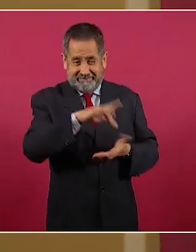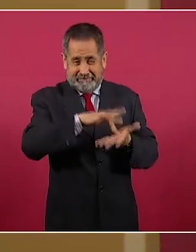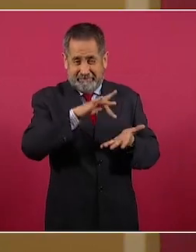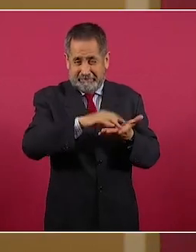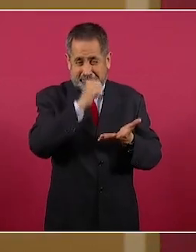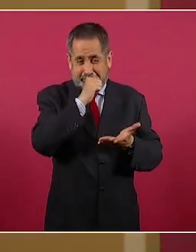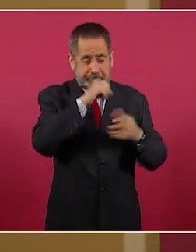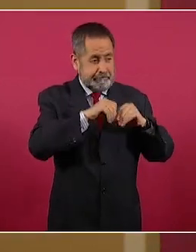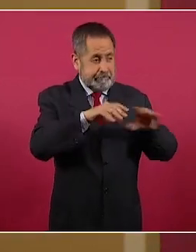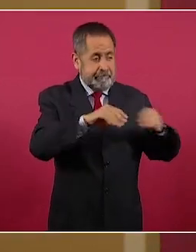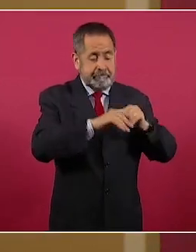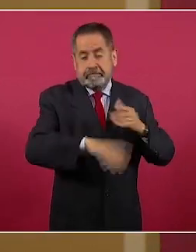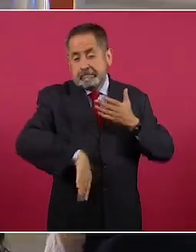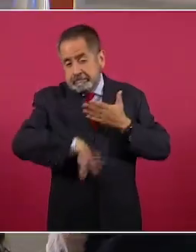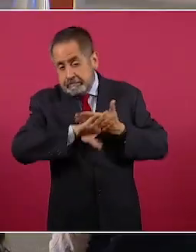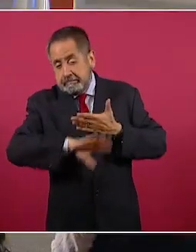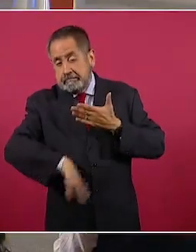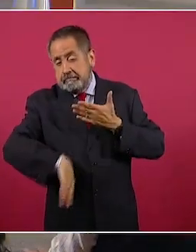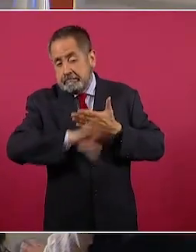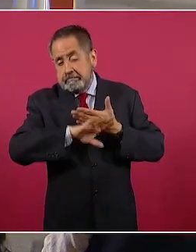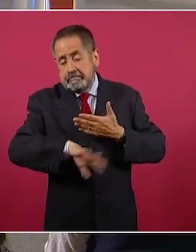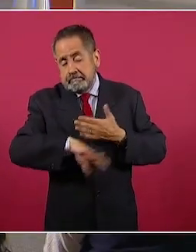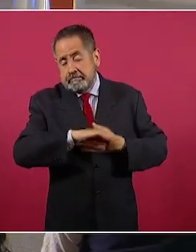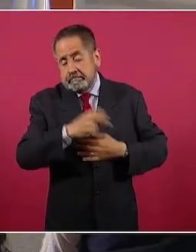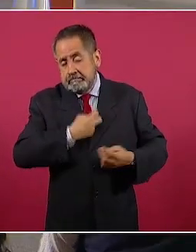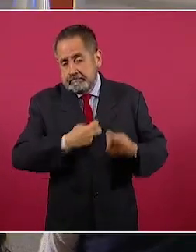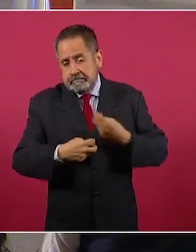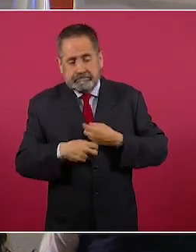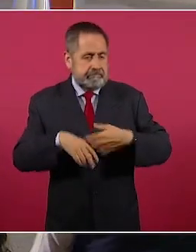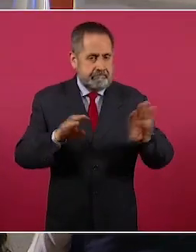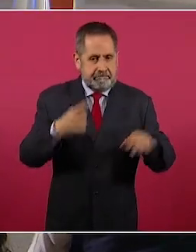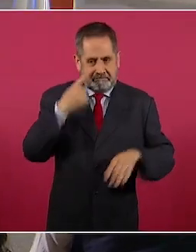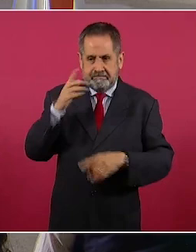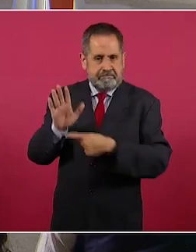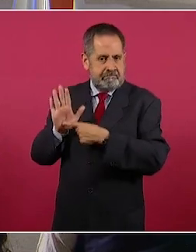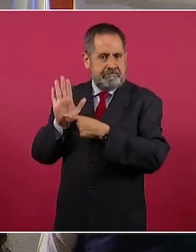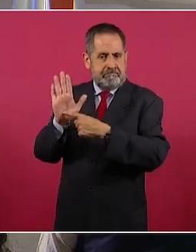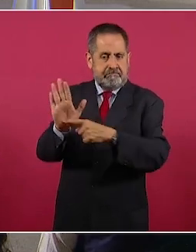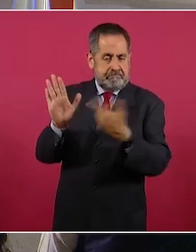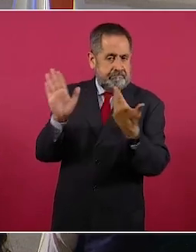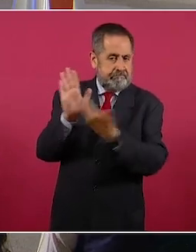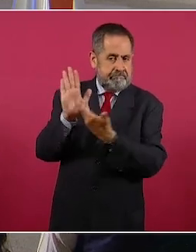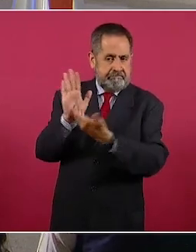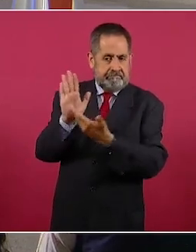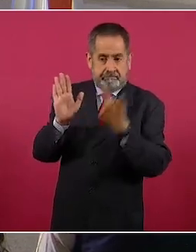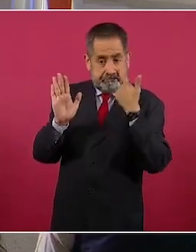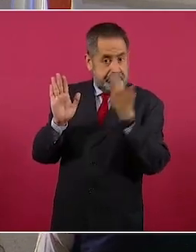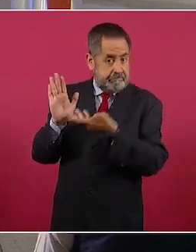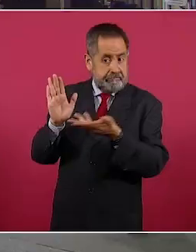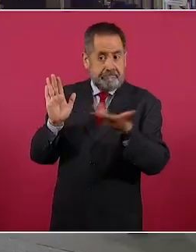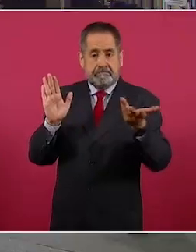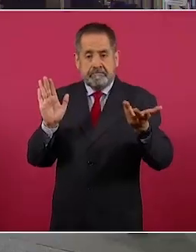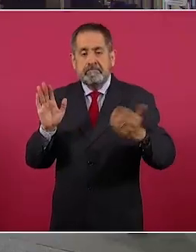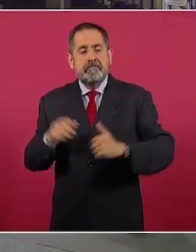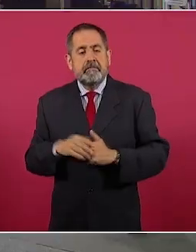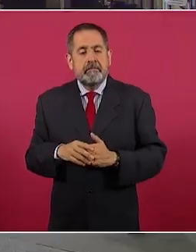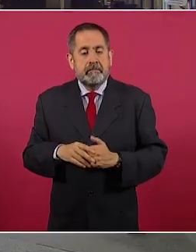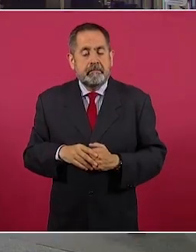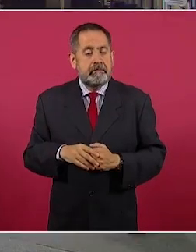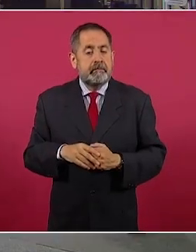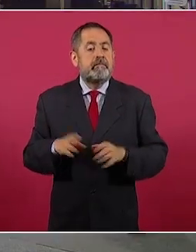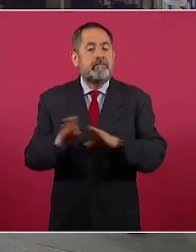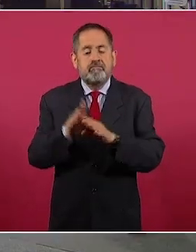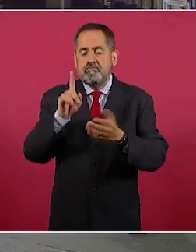pero bueno, esto demuestra que la clave